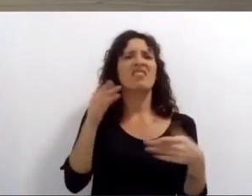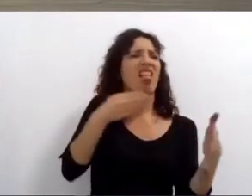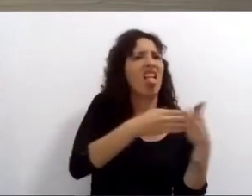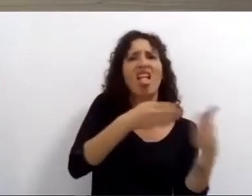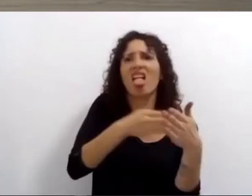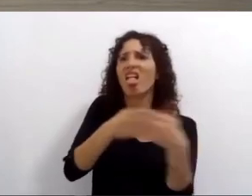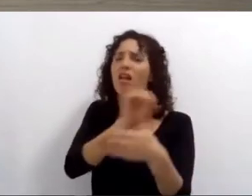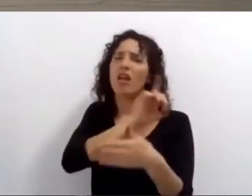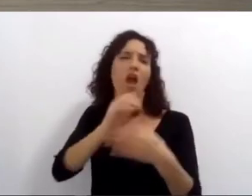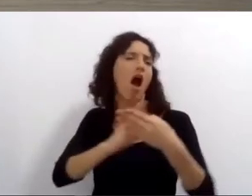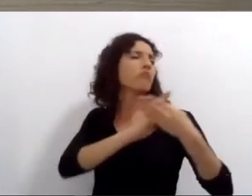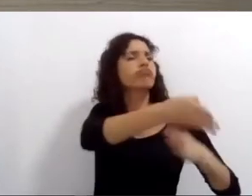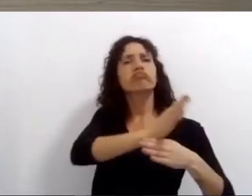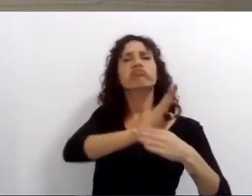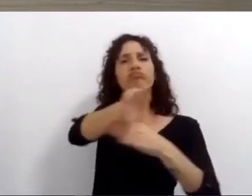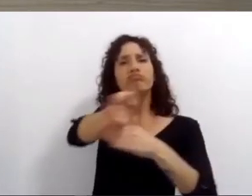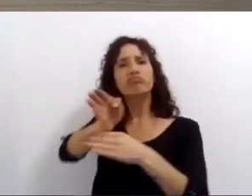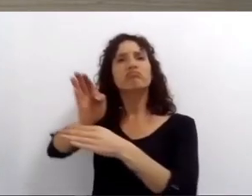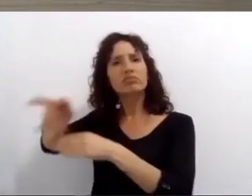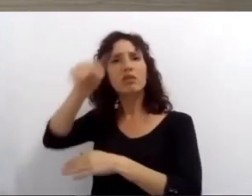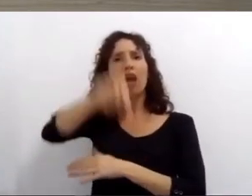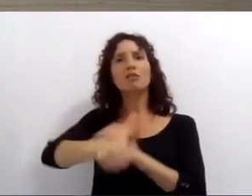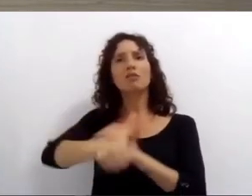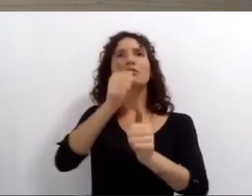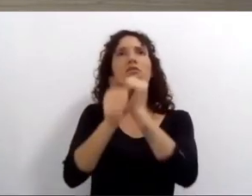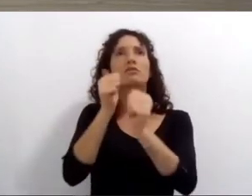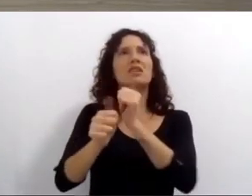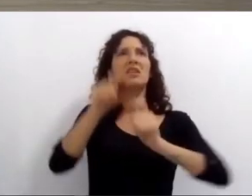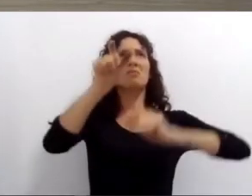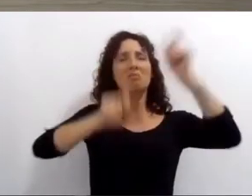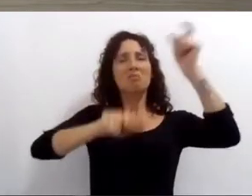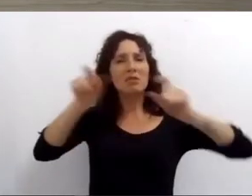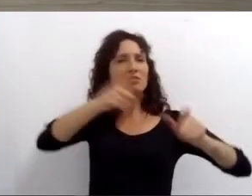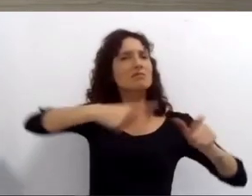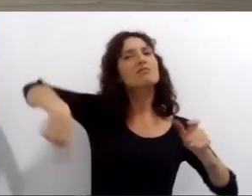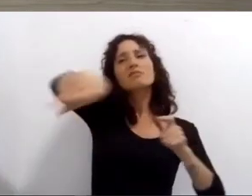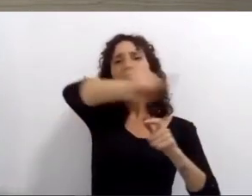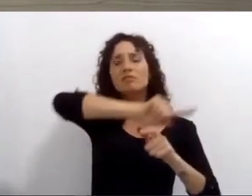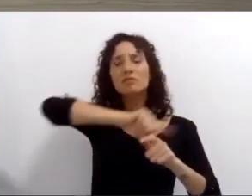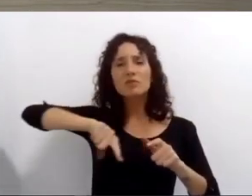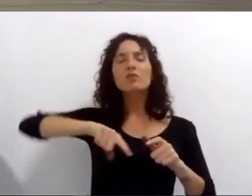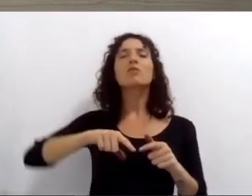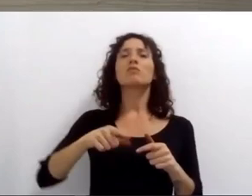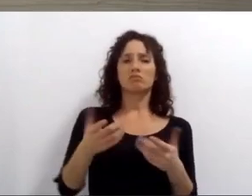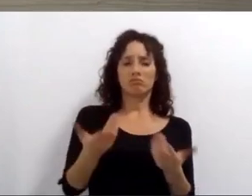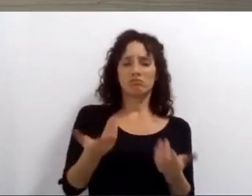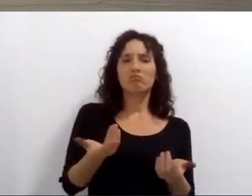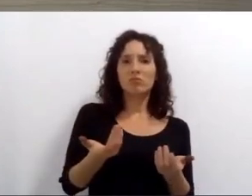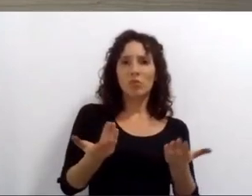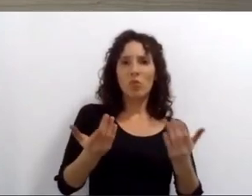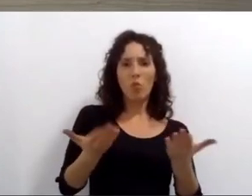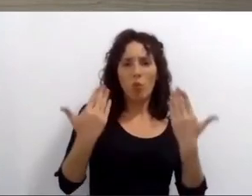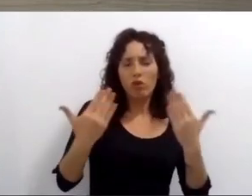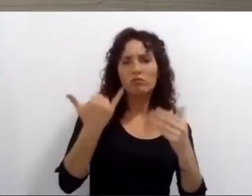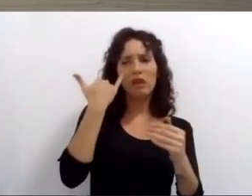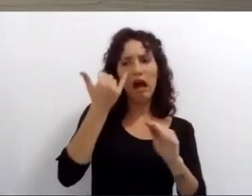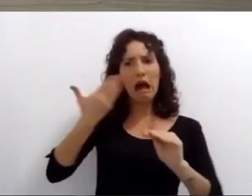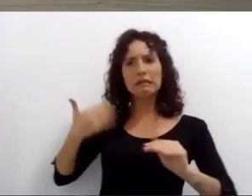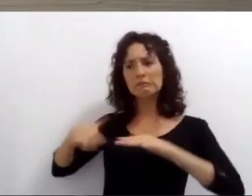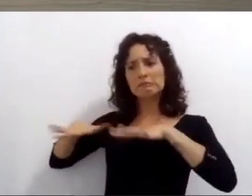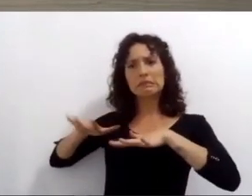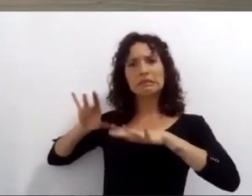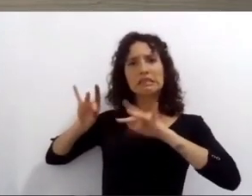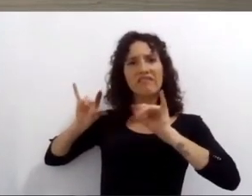Rosario son hombres y mujeres que sepan contar en palabras memorables cada uno de los momentos que nos toca